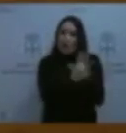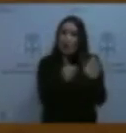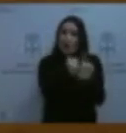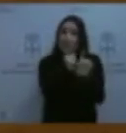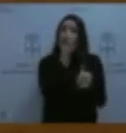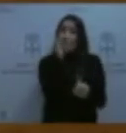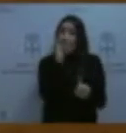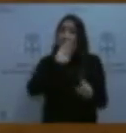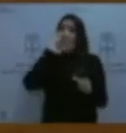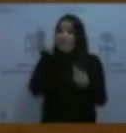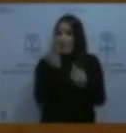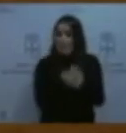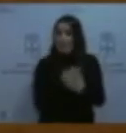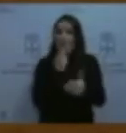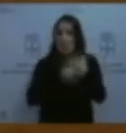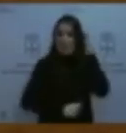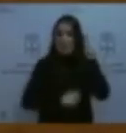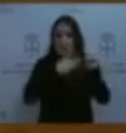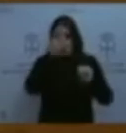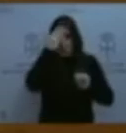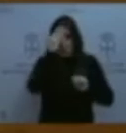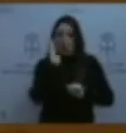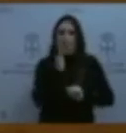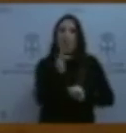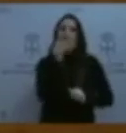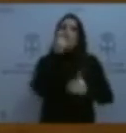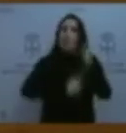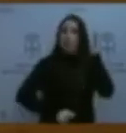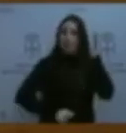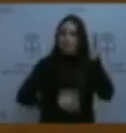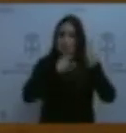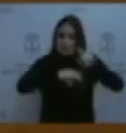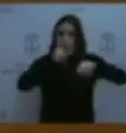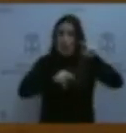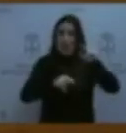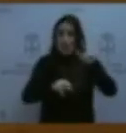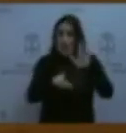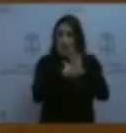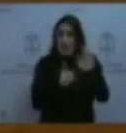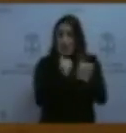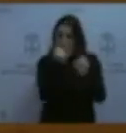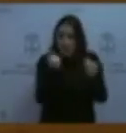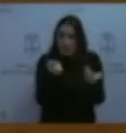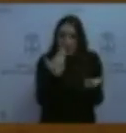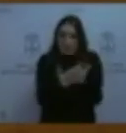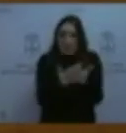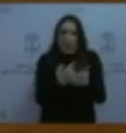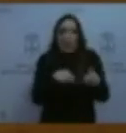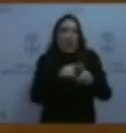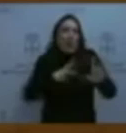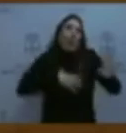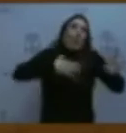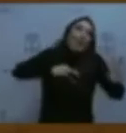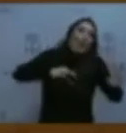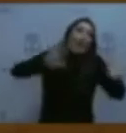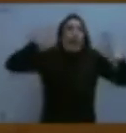expediente sancionador a la titularidad y se les puso una multa por haber acometido obras ilegales. No es una presunción de que puedan haber